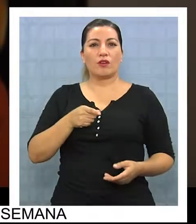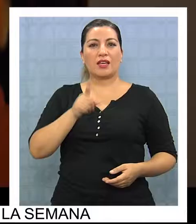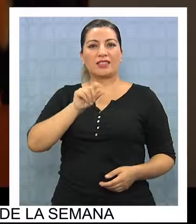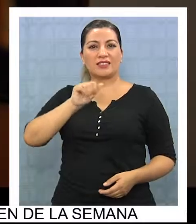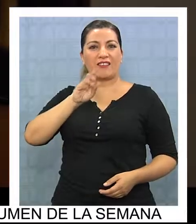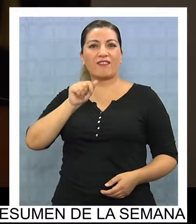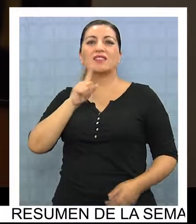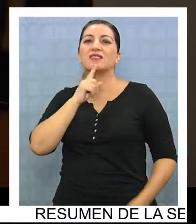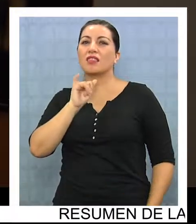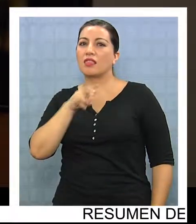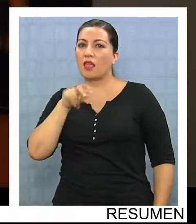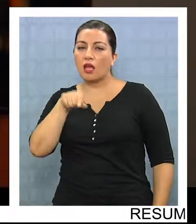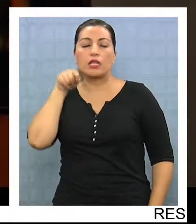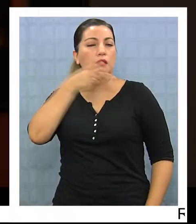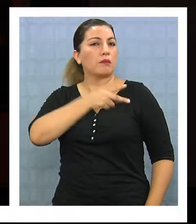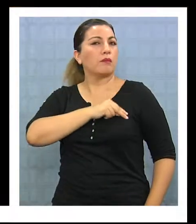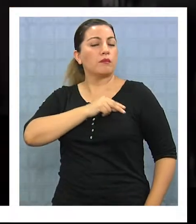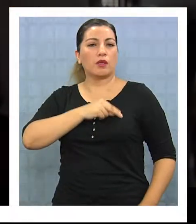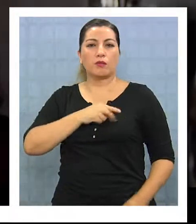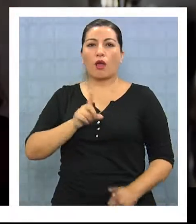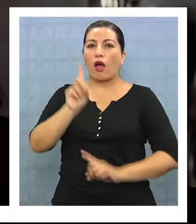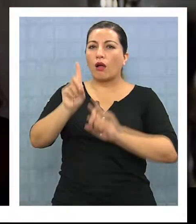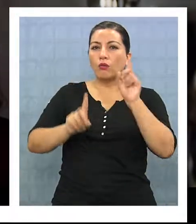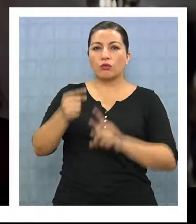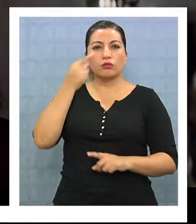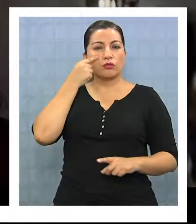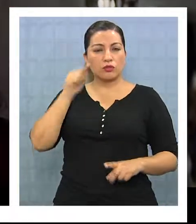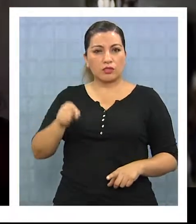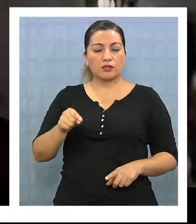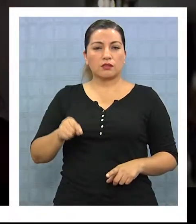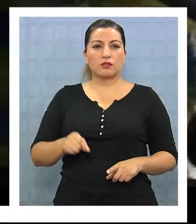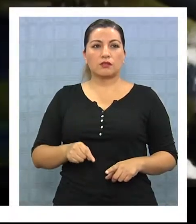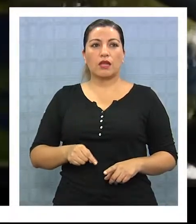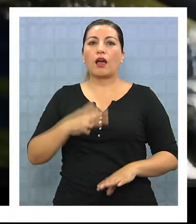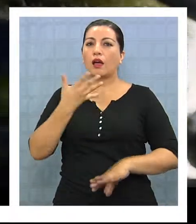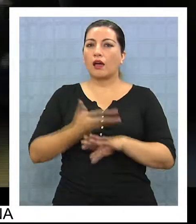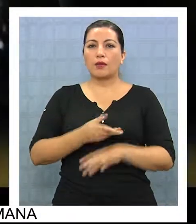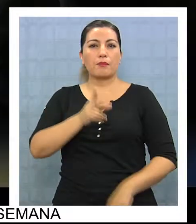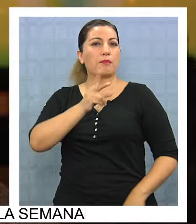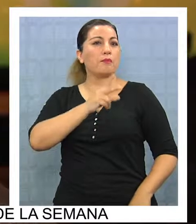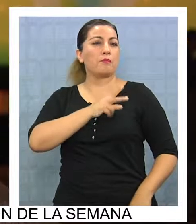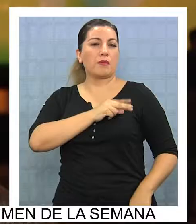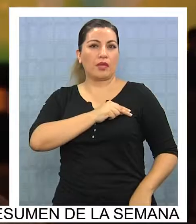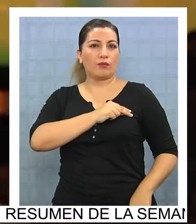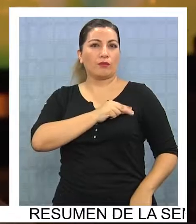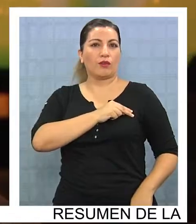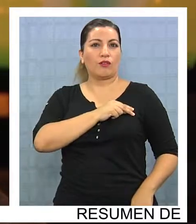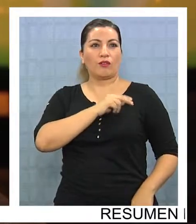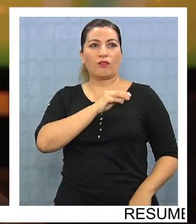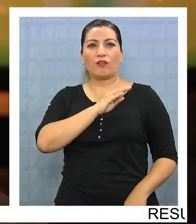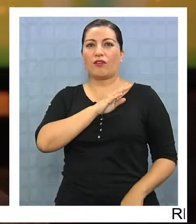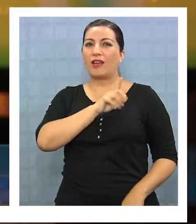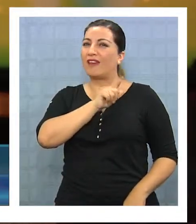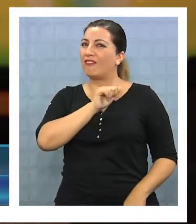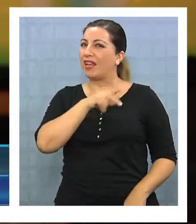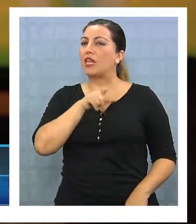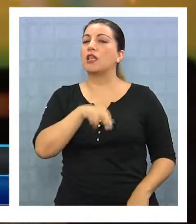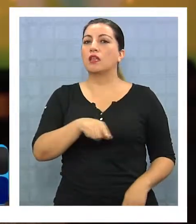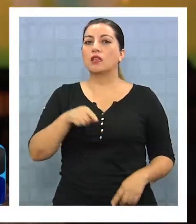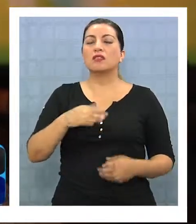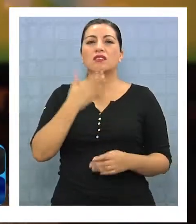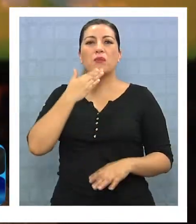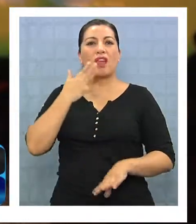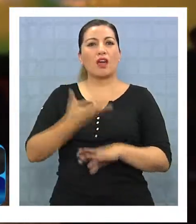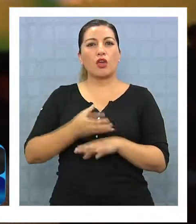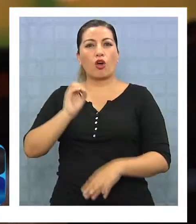calibra, para la gente el premio de Berlín es mucho más relevante que el Oscar, lejos. En el Oscar